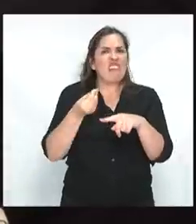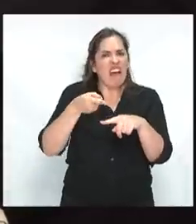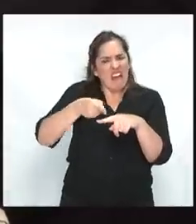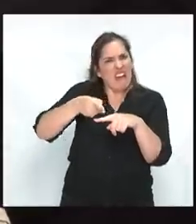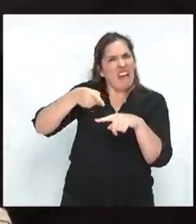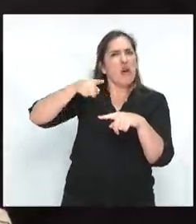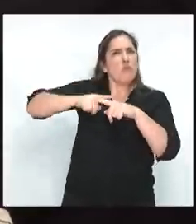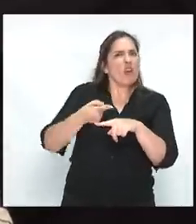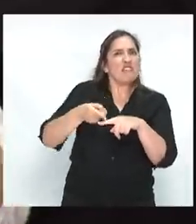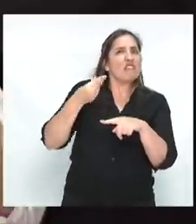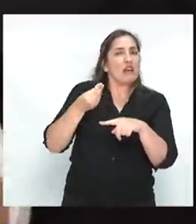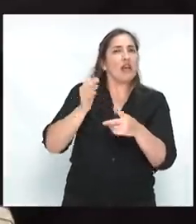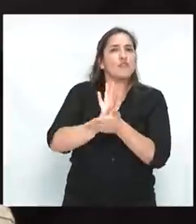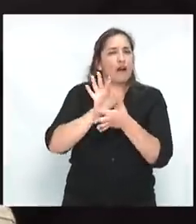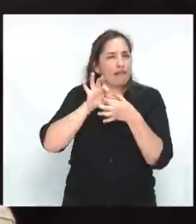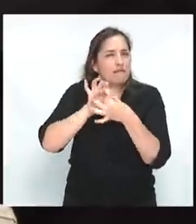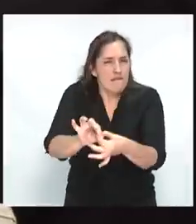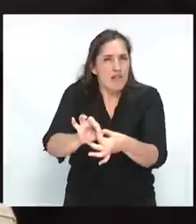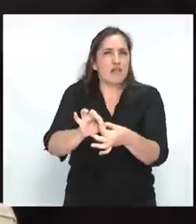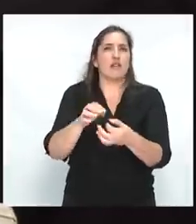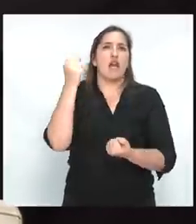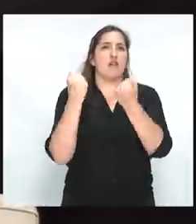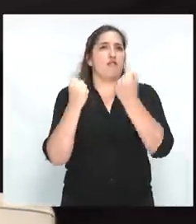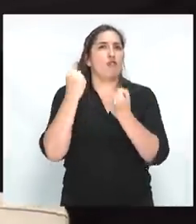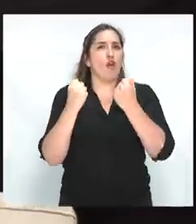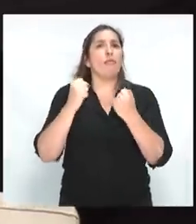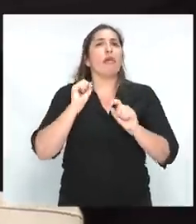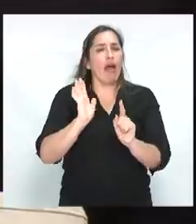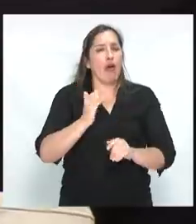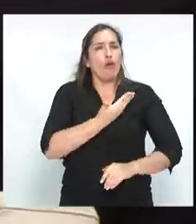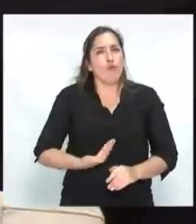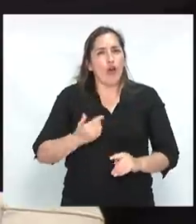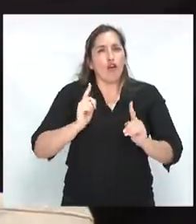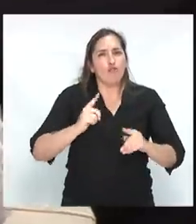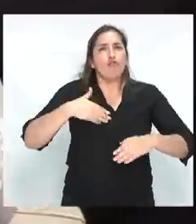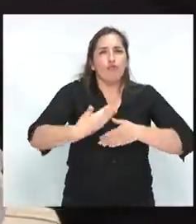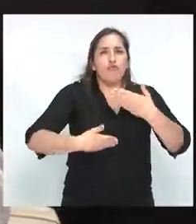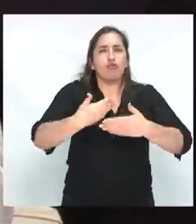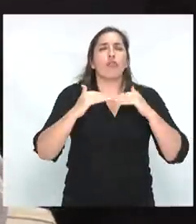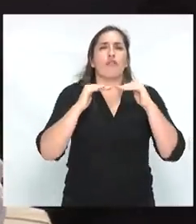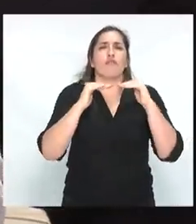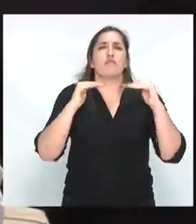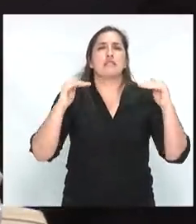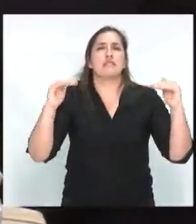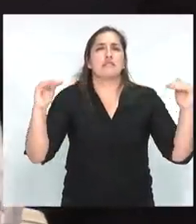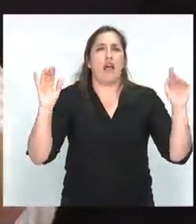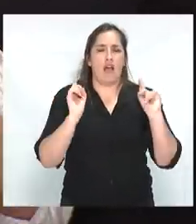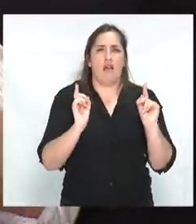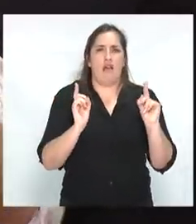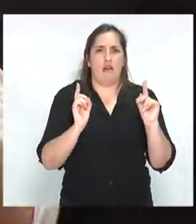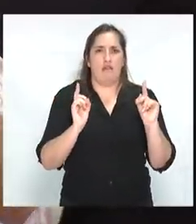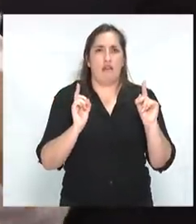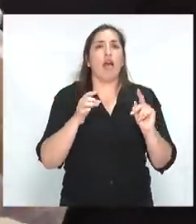Y la clave en la sostenibilidad de un gobierno progresista radica en